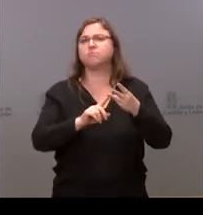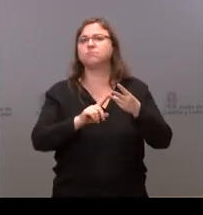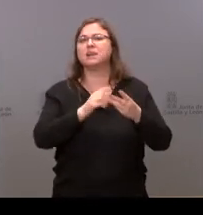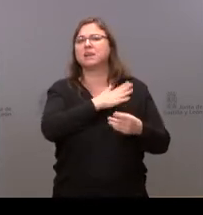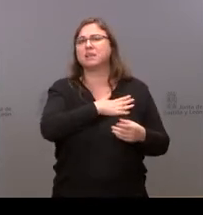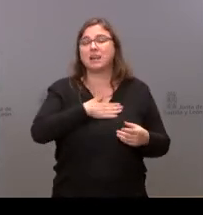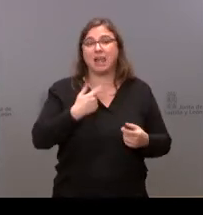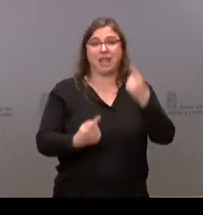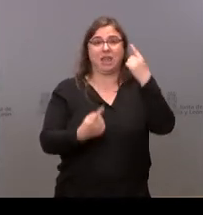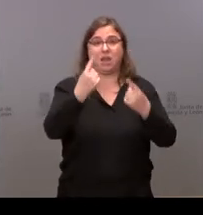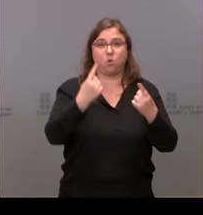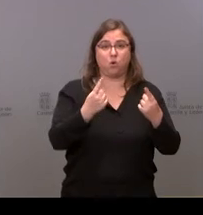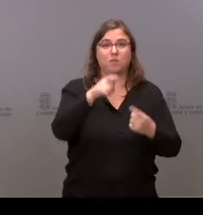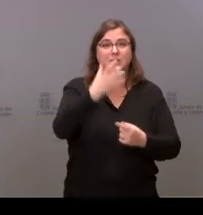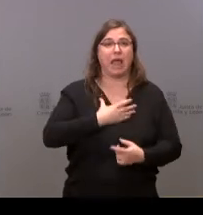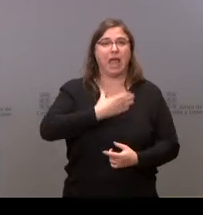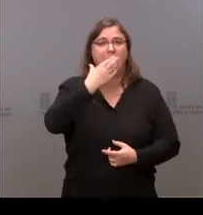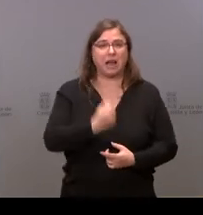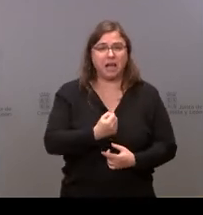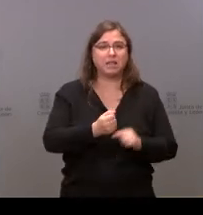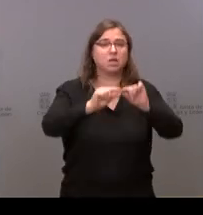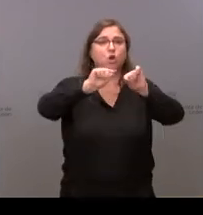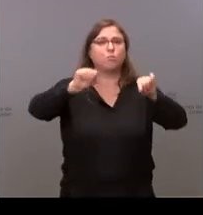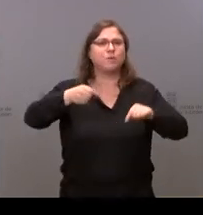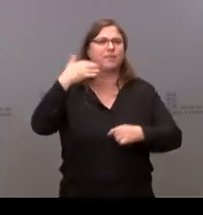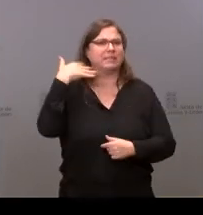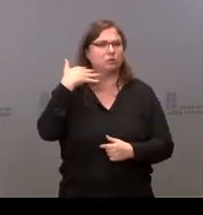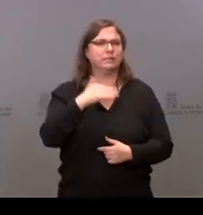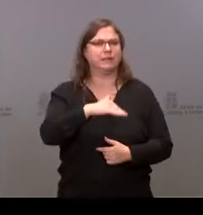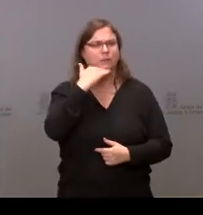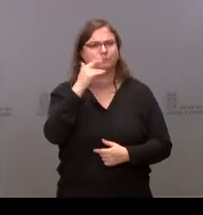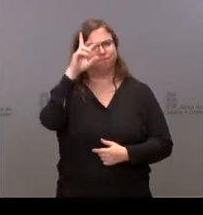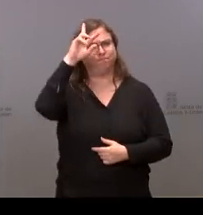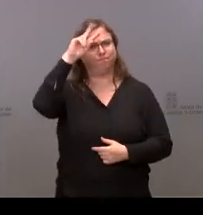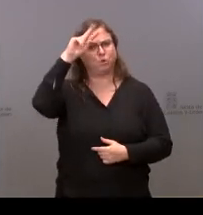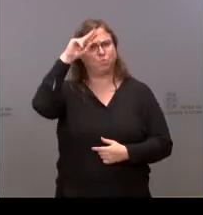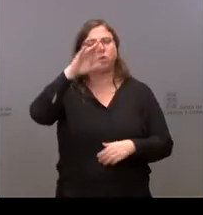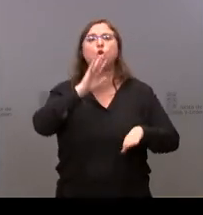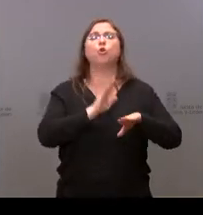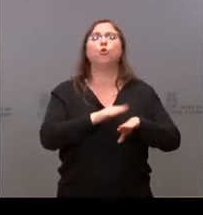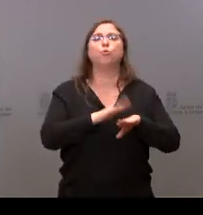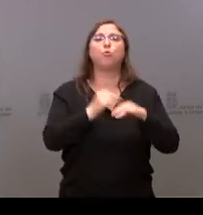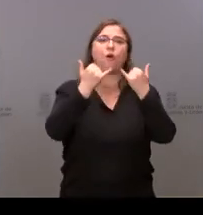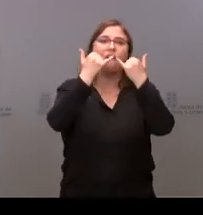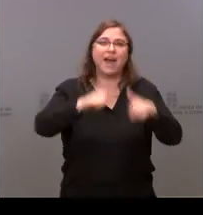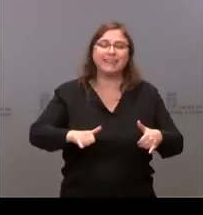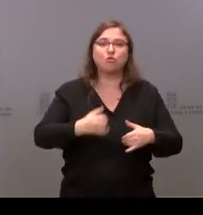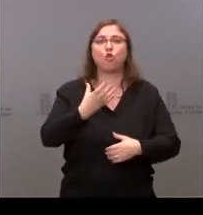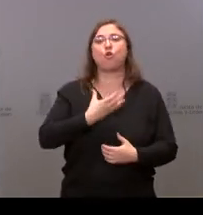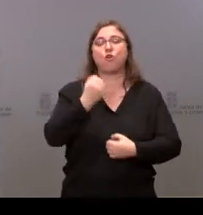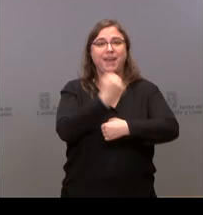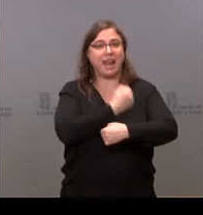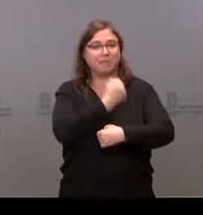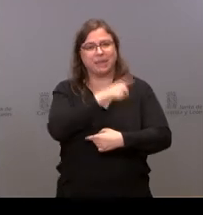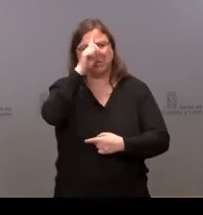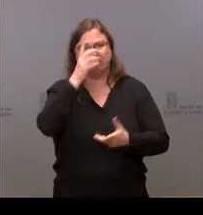que hay algunos o muchos alcaldes en la provincia que están un poco preocupados respecto a los actos de la Navidad no saben muy